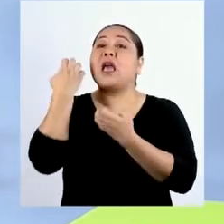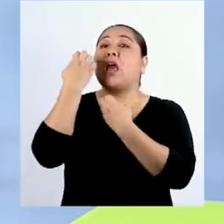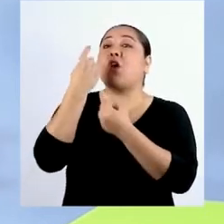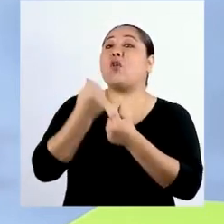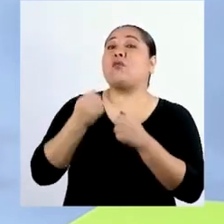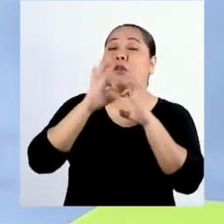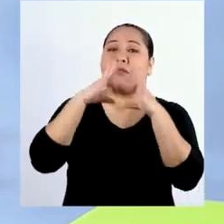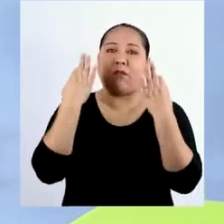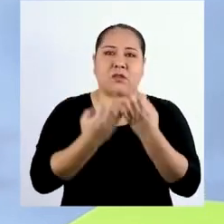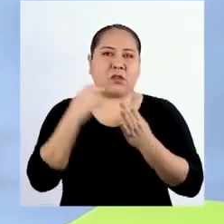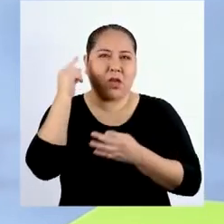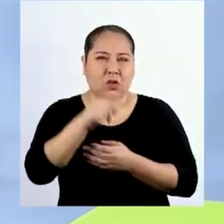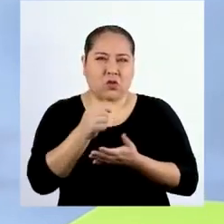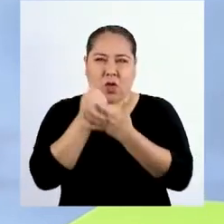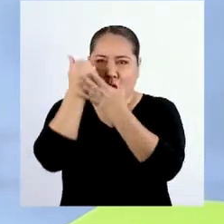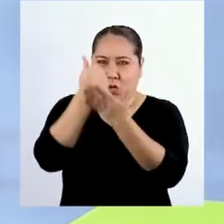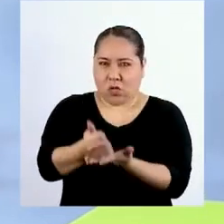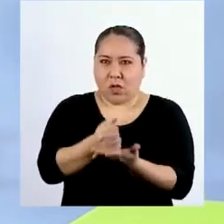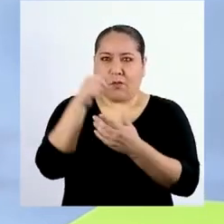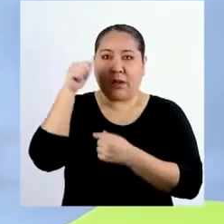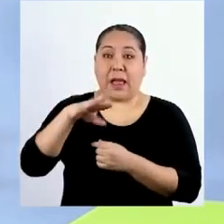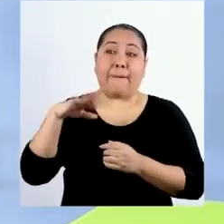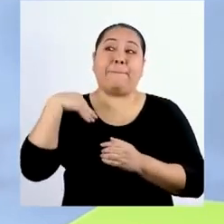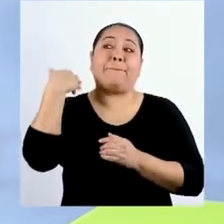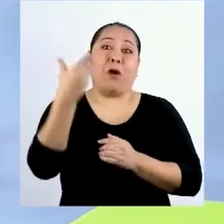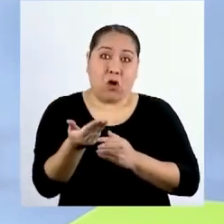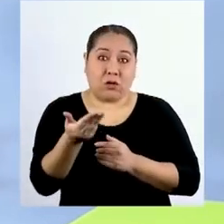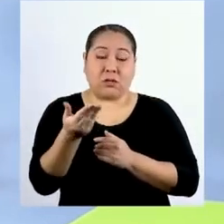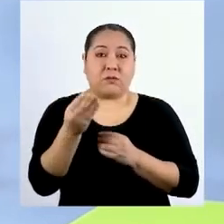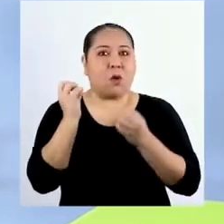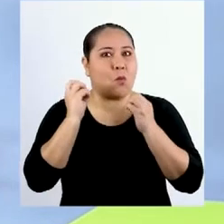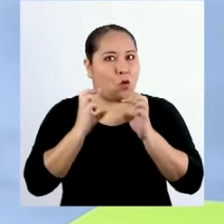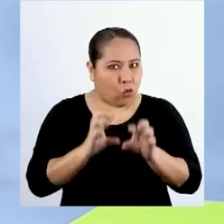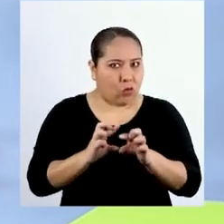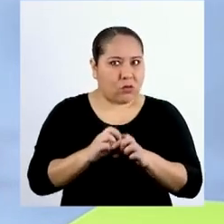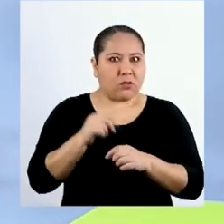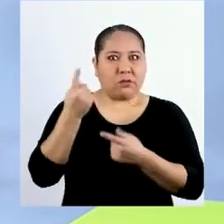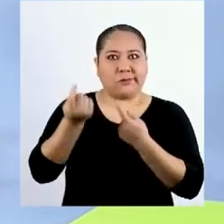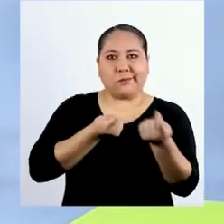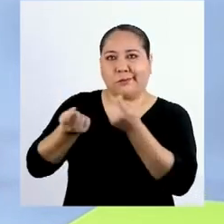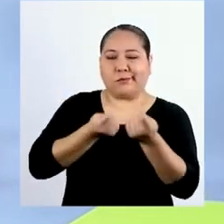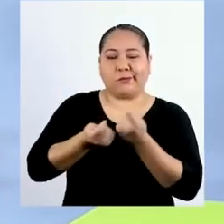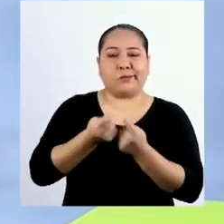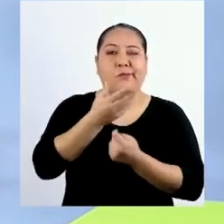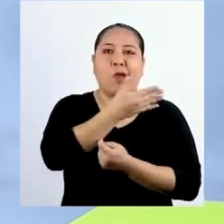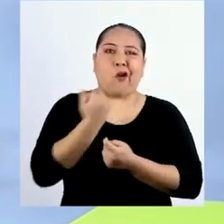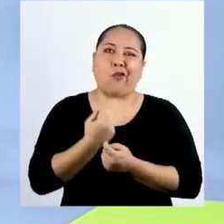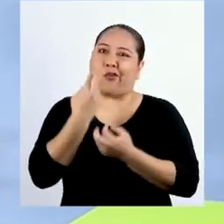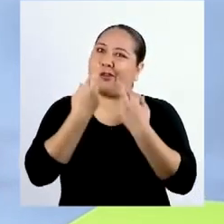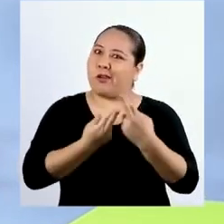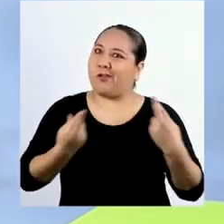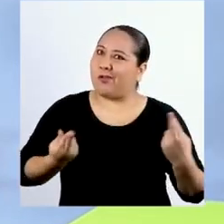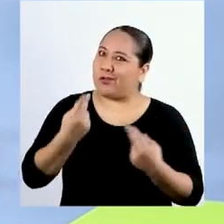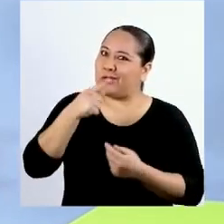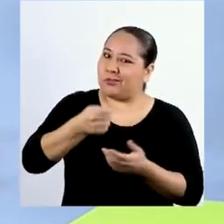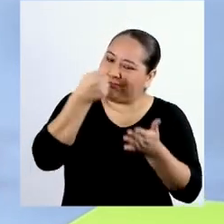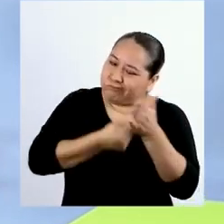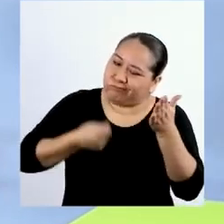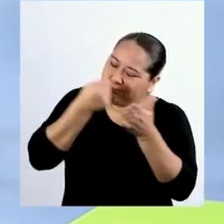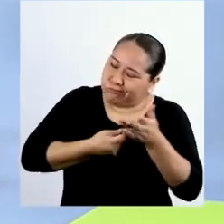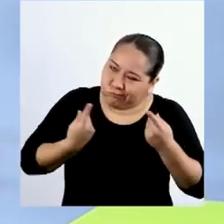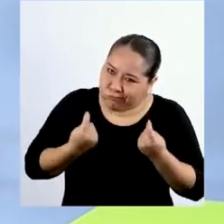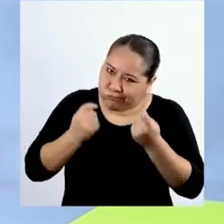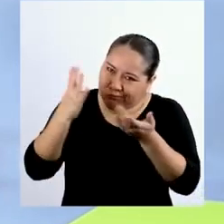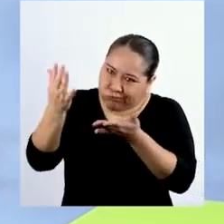familias. Esto será útil para que en una próxima ocasión manejes mejor los recursos que con tanto